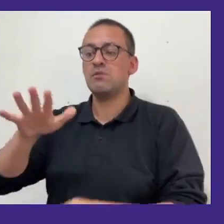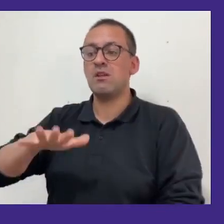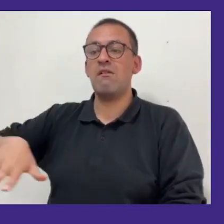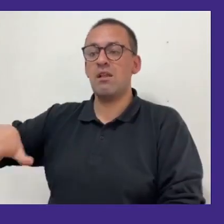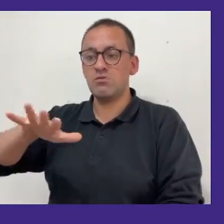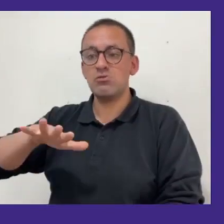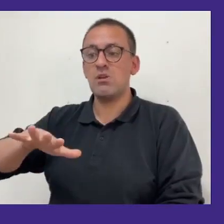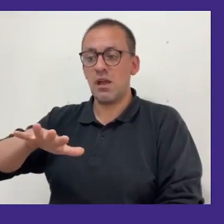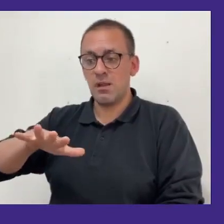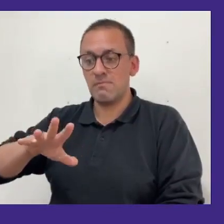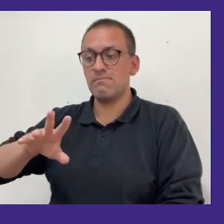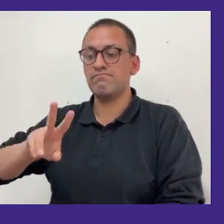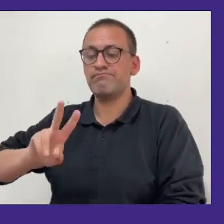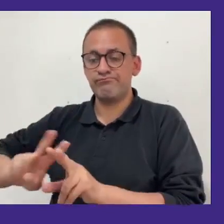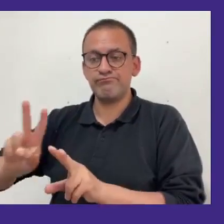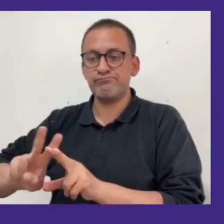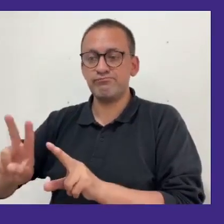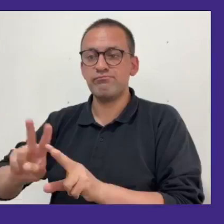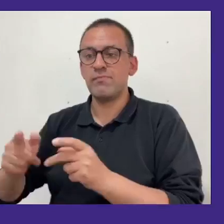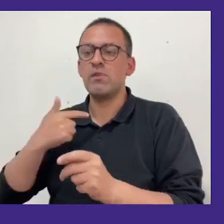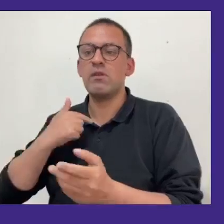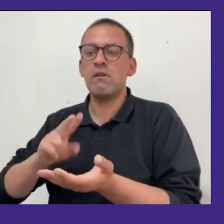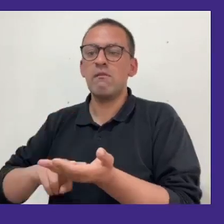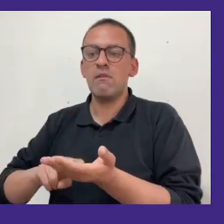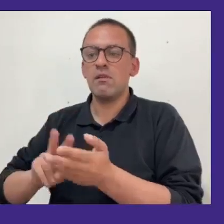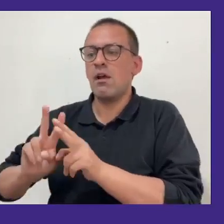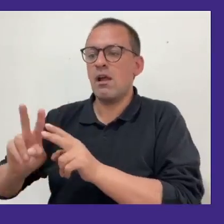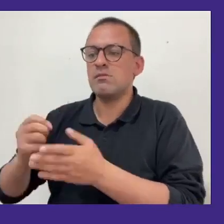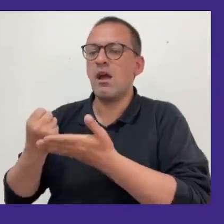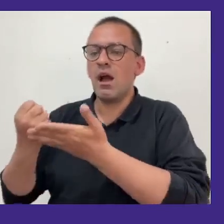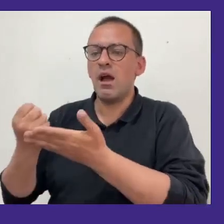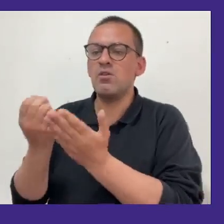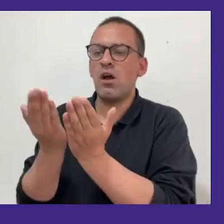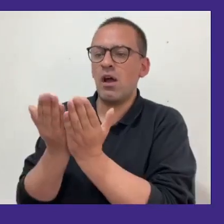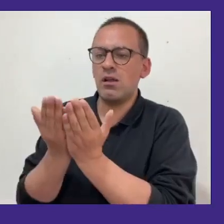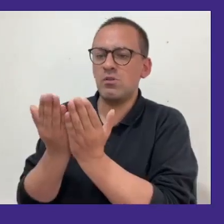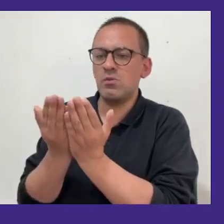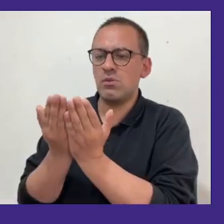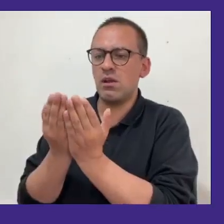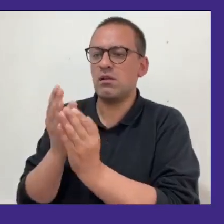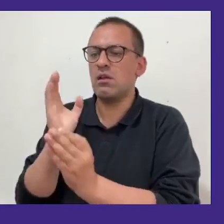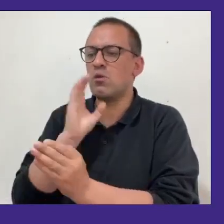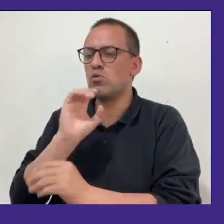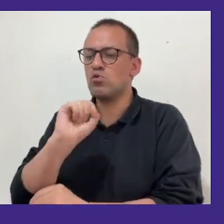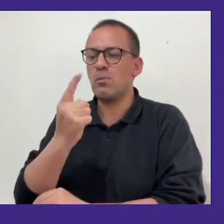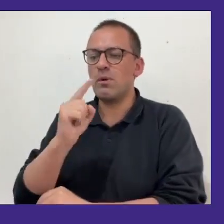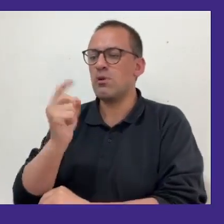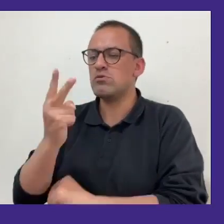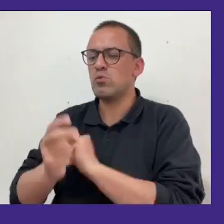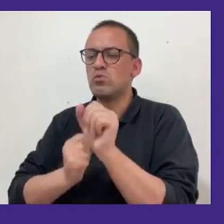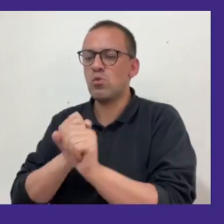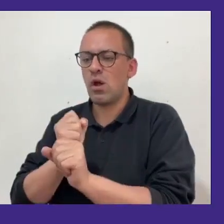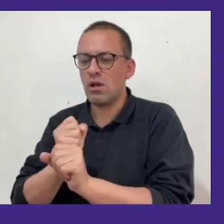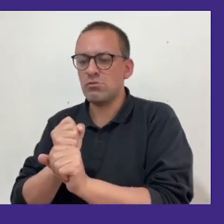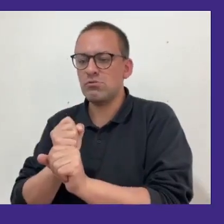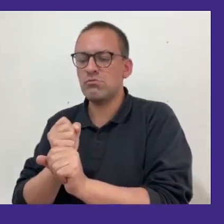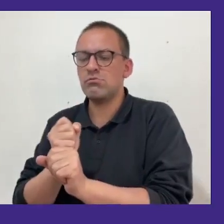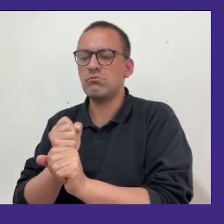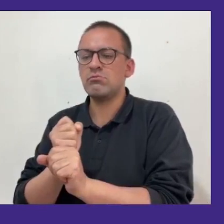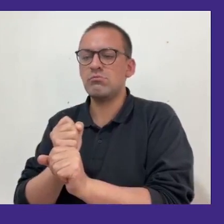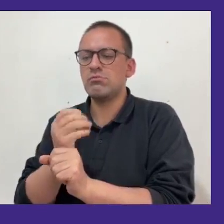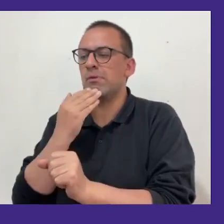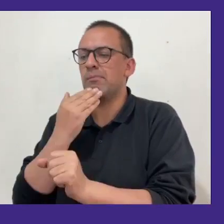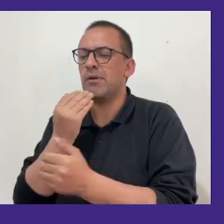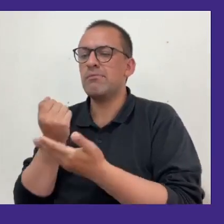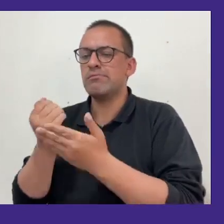tuvieron ellos de crear esto porque al final lo hicieron para ayudar a estudiantes que son de curso de primero o segundo año también